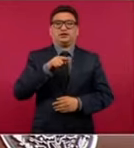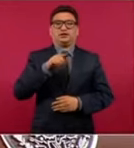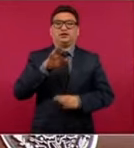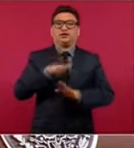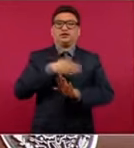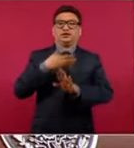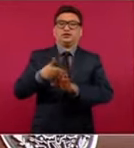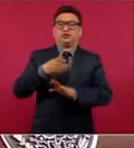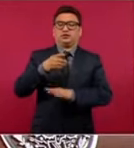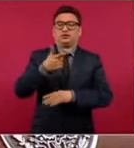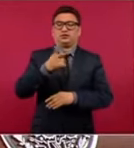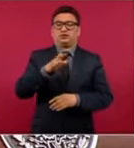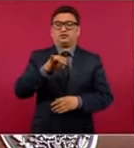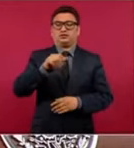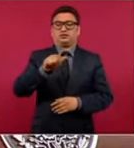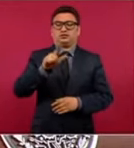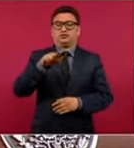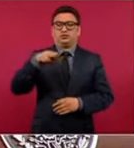García Luna,